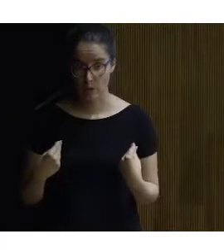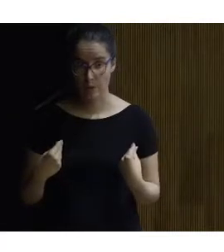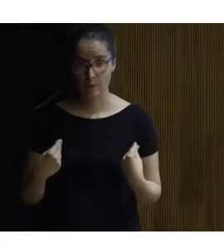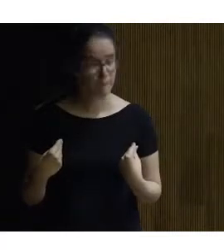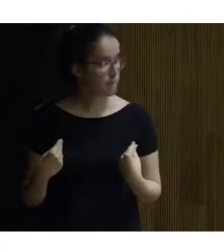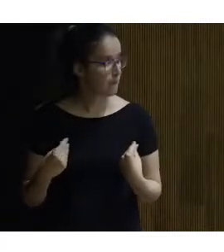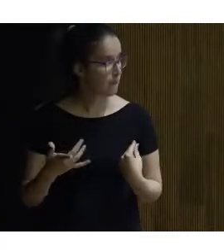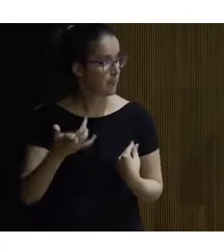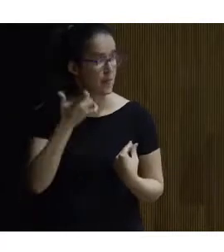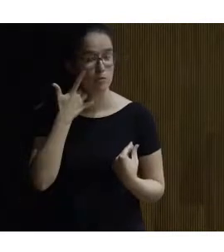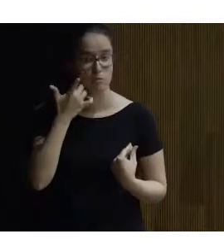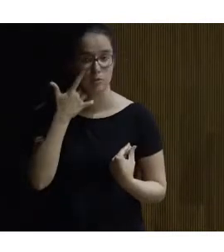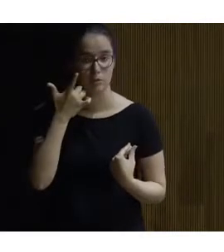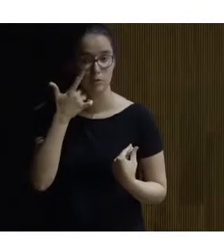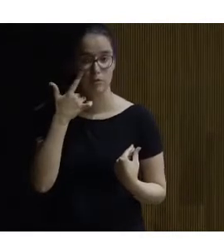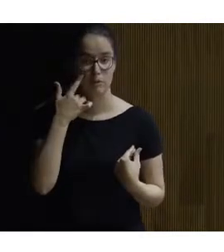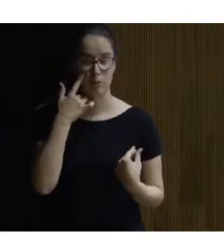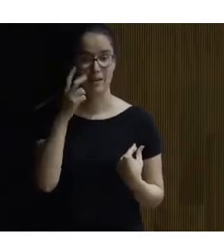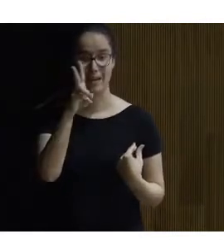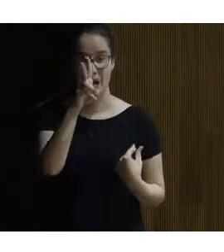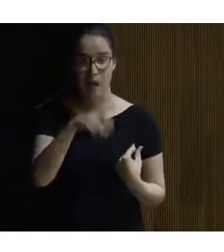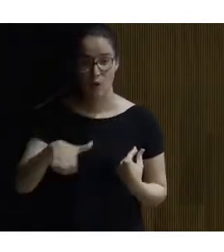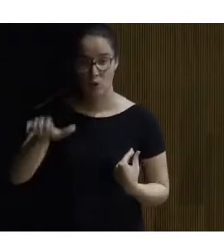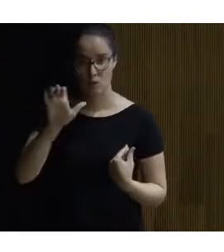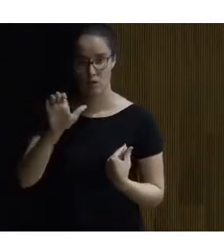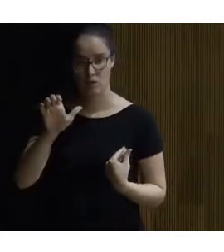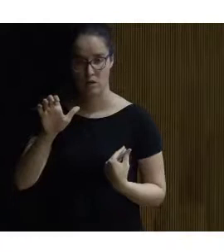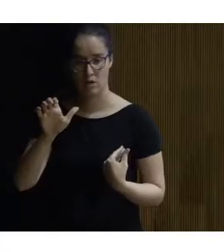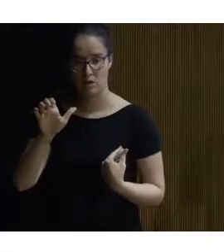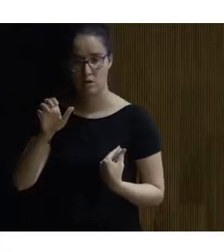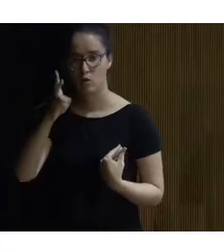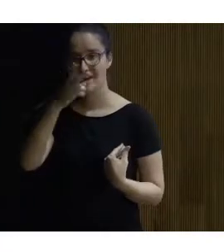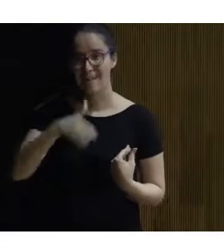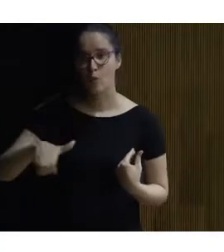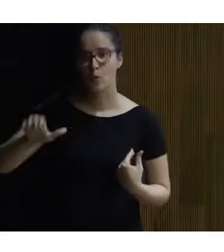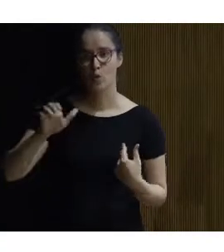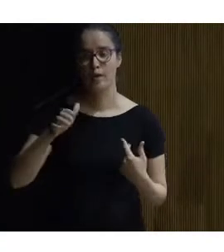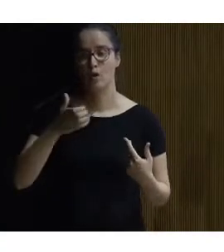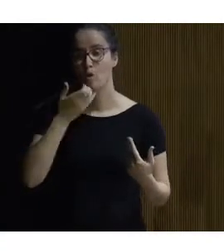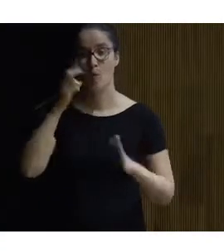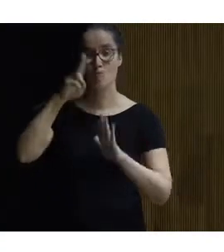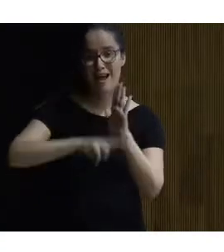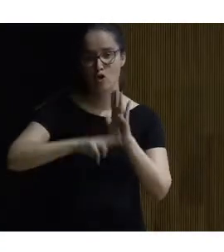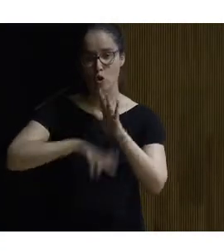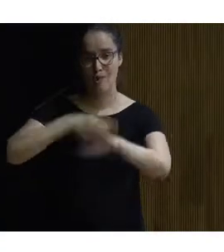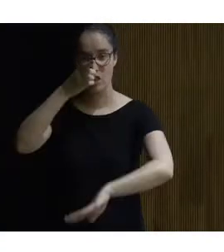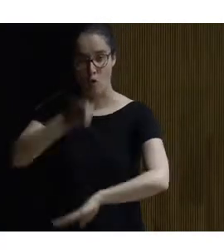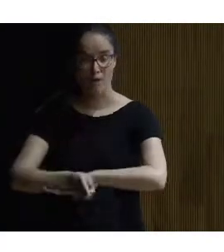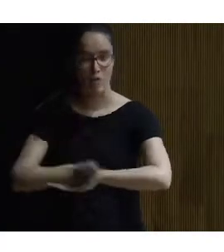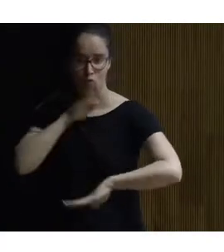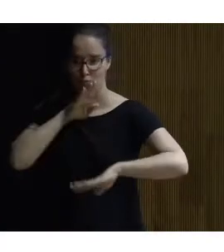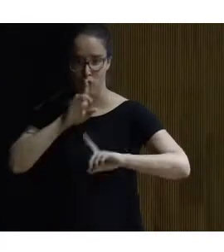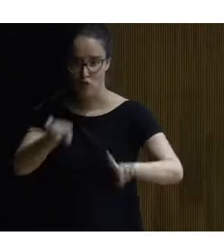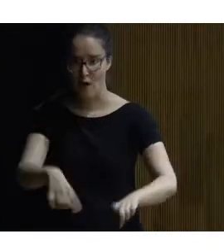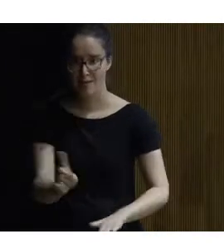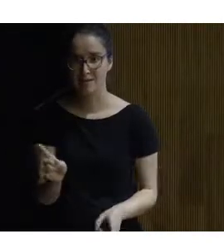vamos a ver la la UNE no es no es una UNE entendida como una norma de obligado cumplimiento